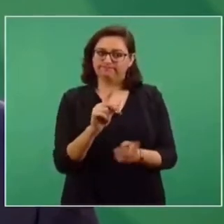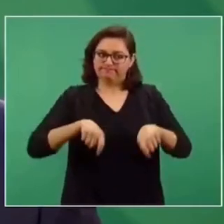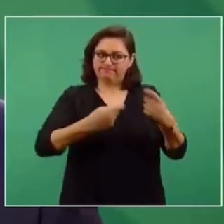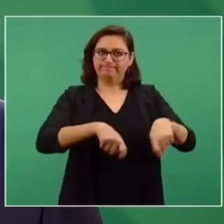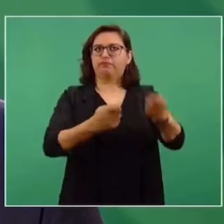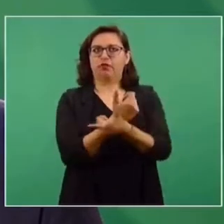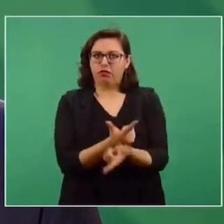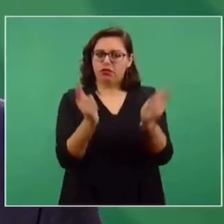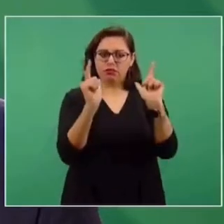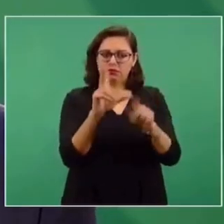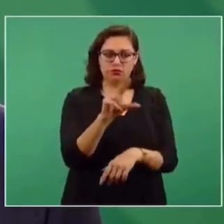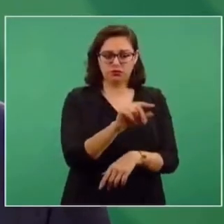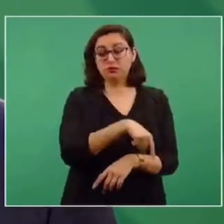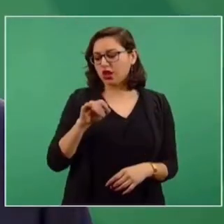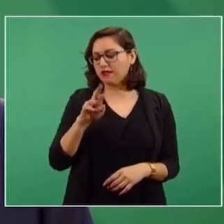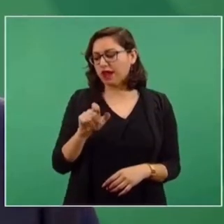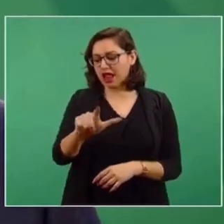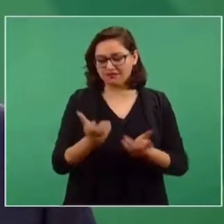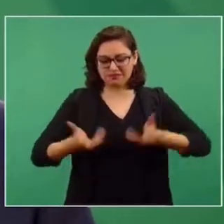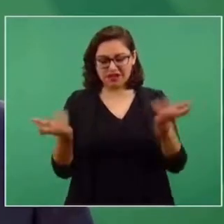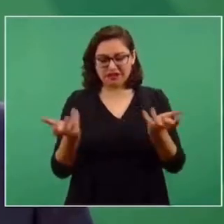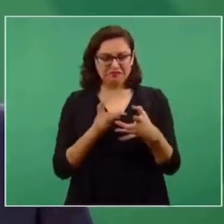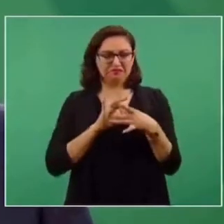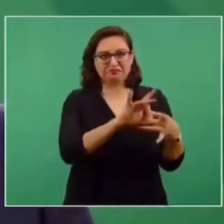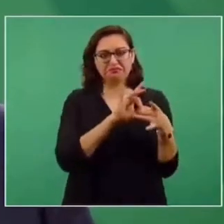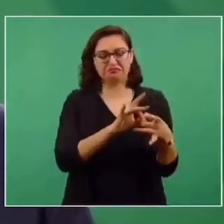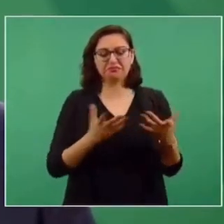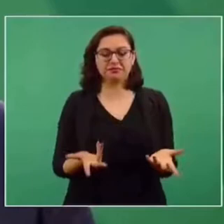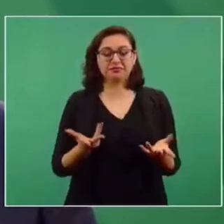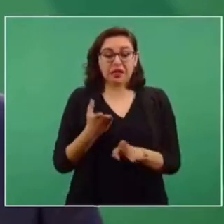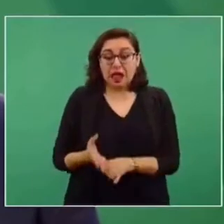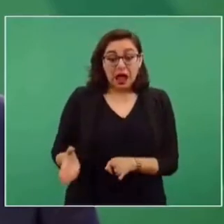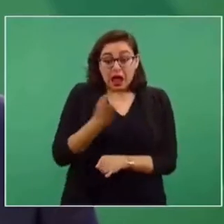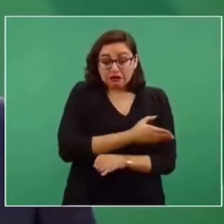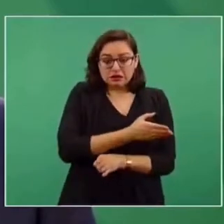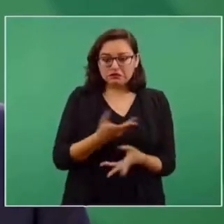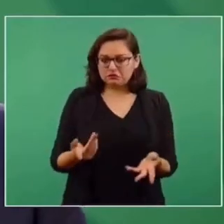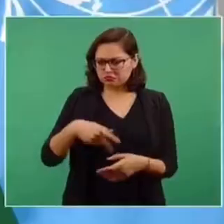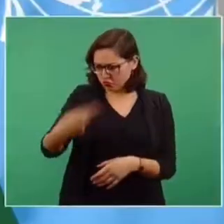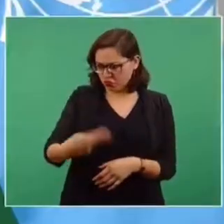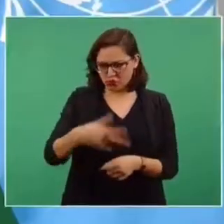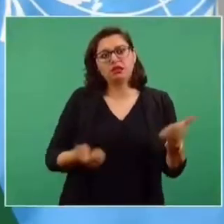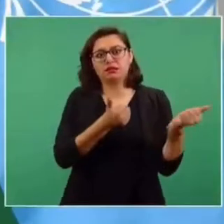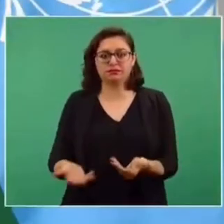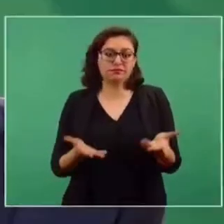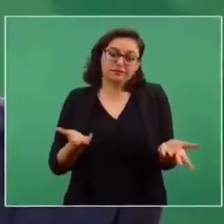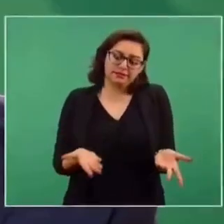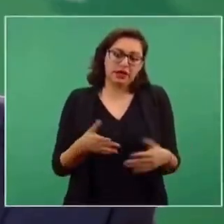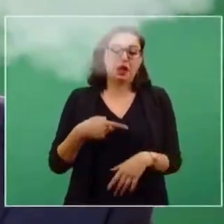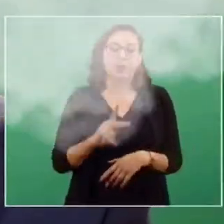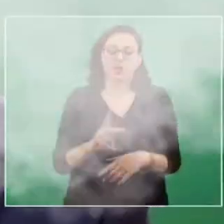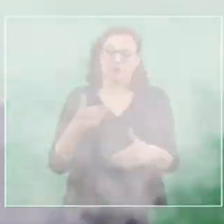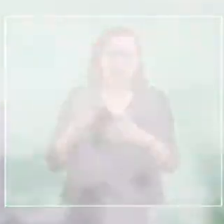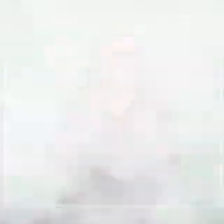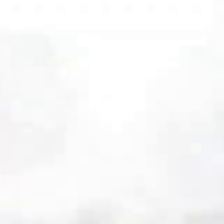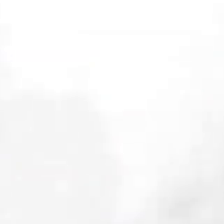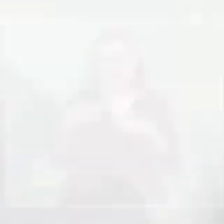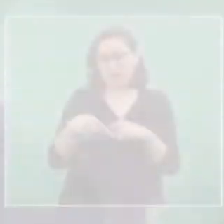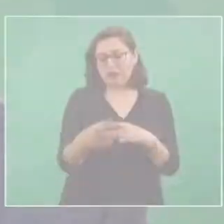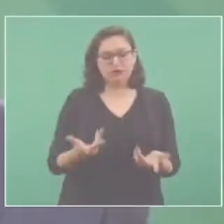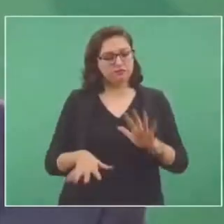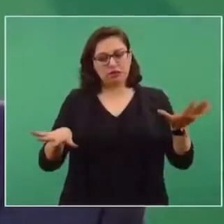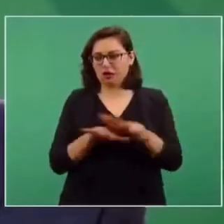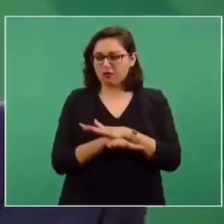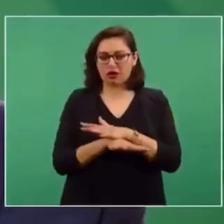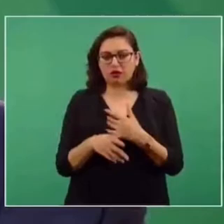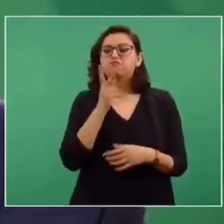proteger la Pemex. Antes del neoliberalismo no comprábamos gasolina, todo se producía en México, que ya no vamos a vender petróleo cruz, porque